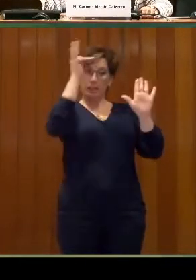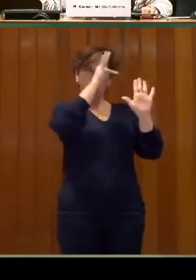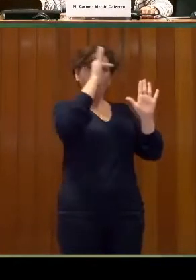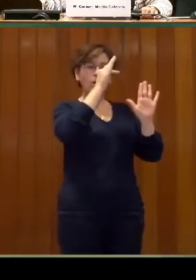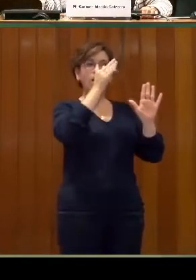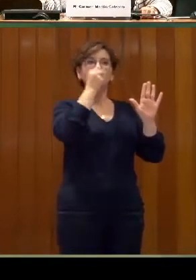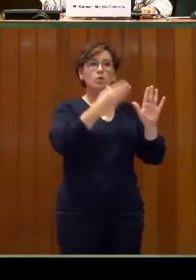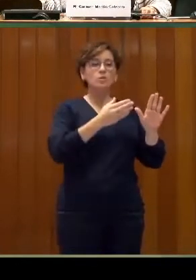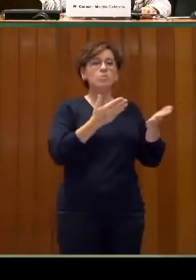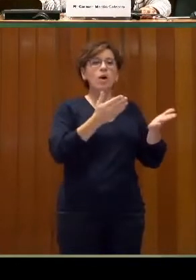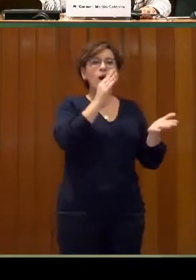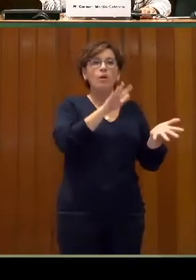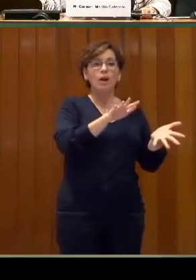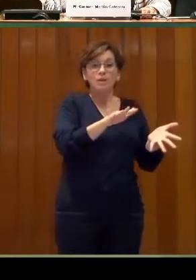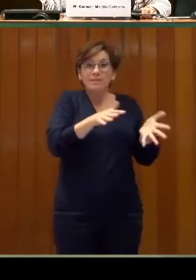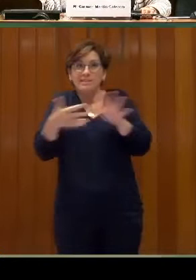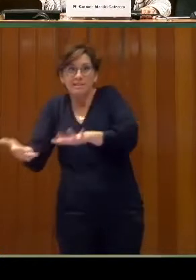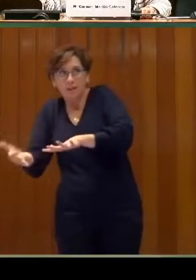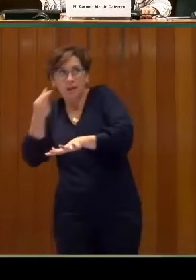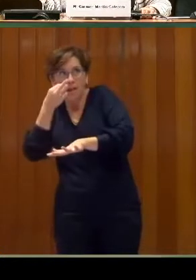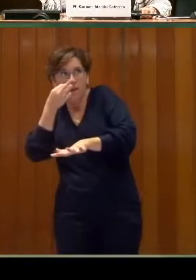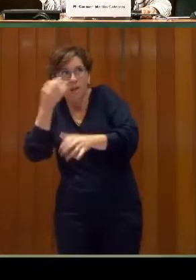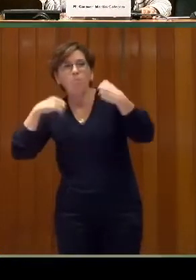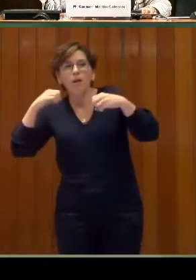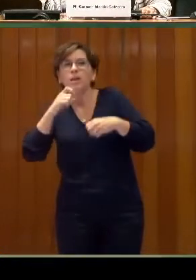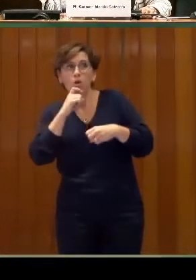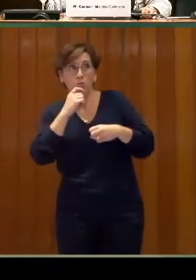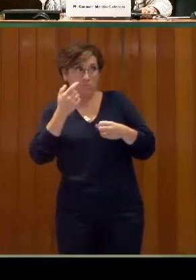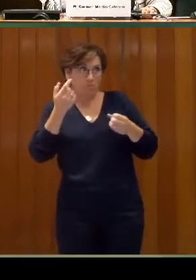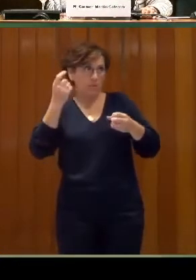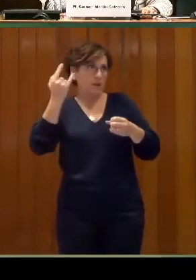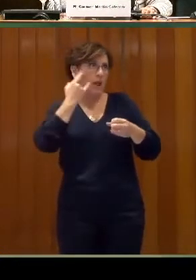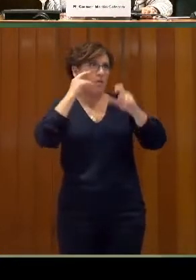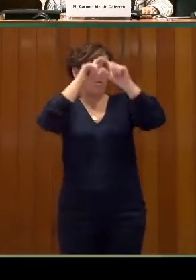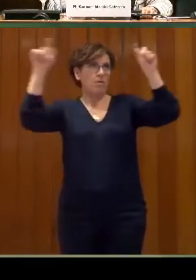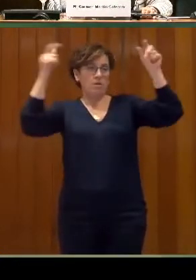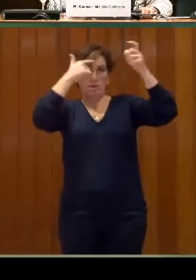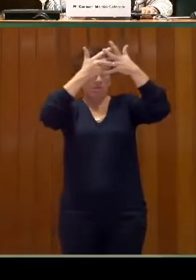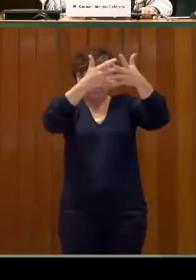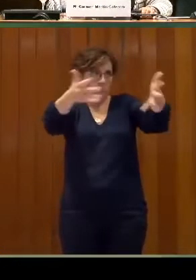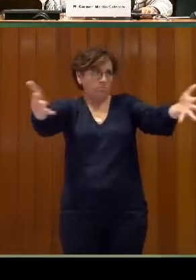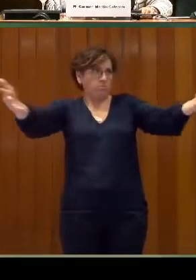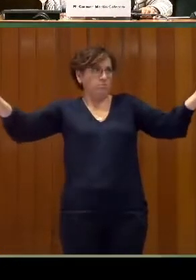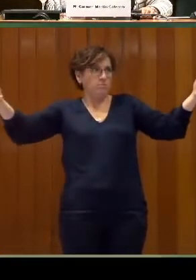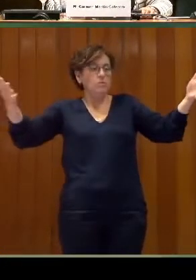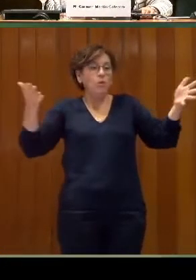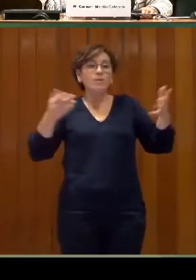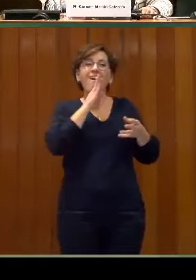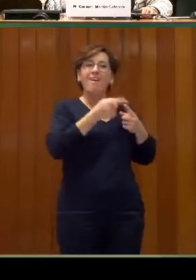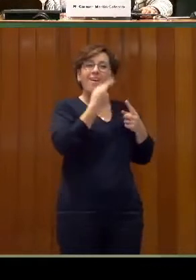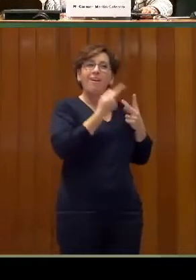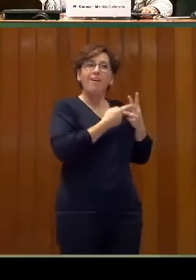y cómo conseguir una empresa tan grande como Telefónica y esa labor de evangelización que os decía, que